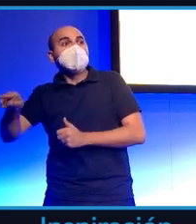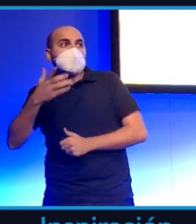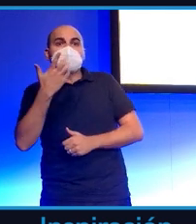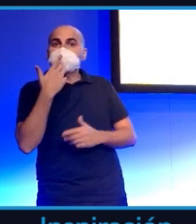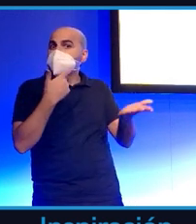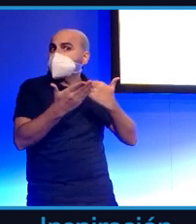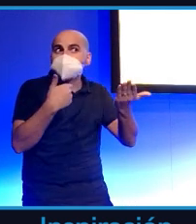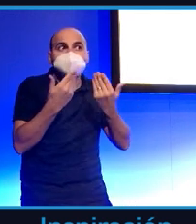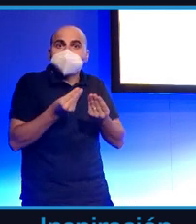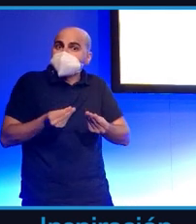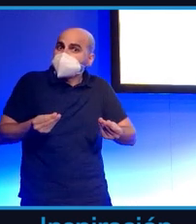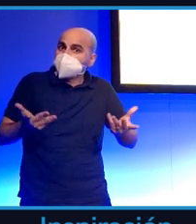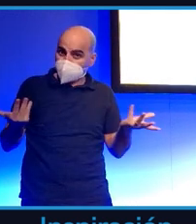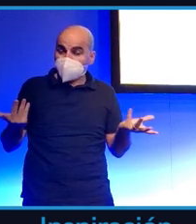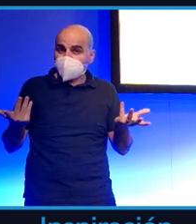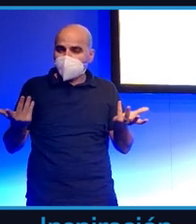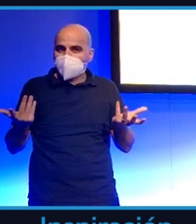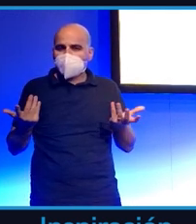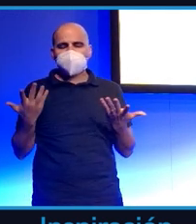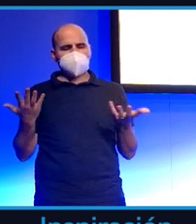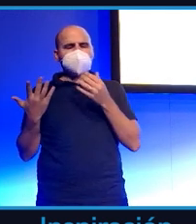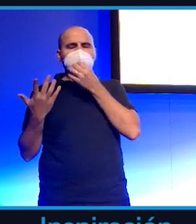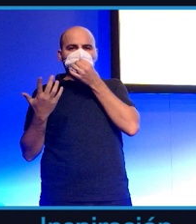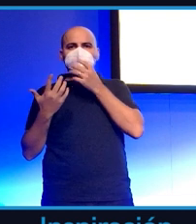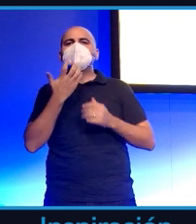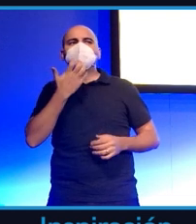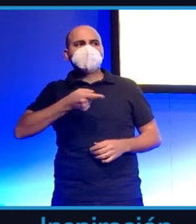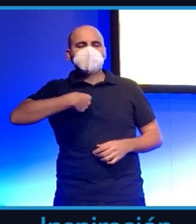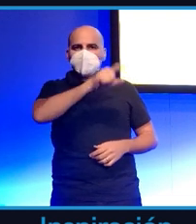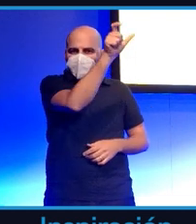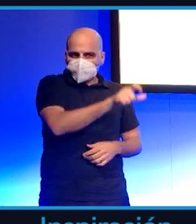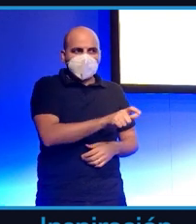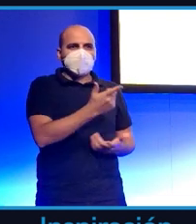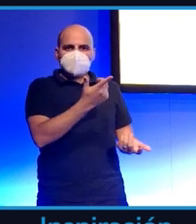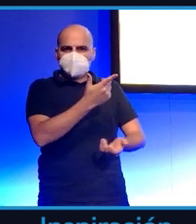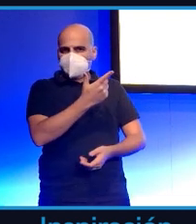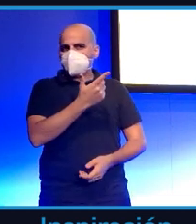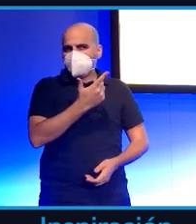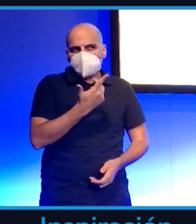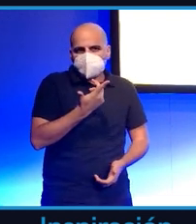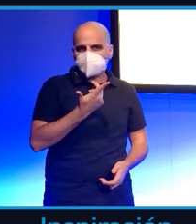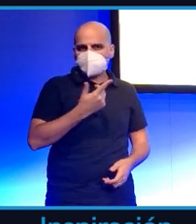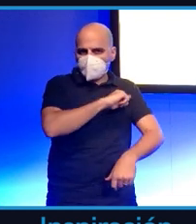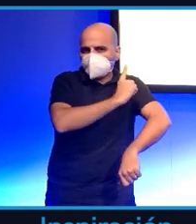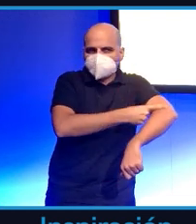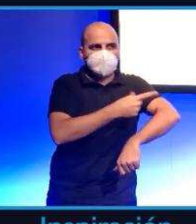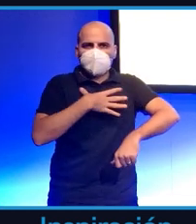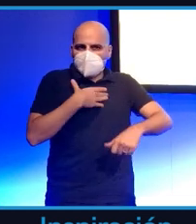deportista una entrevista que yo creo que alcance más o menos mis objetivos en cuanto a desarrollo del contenido